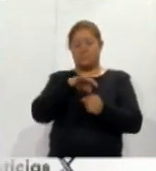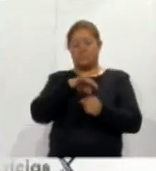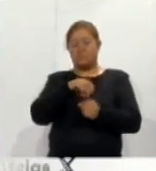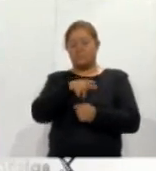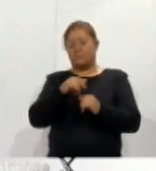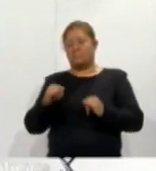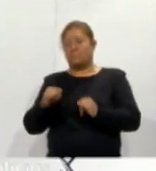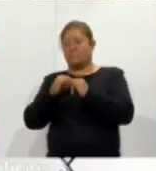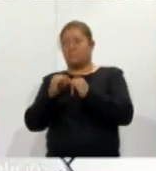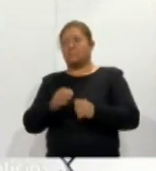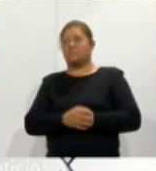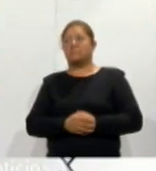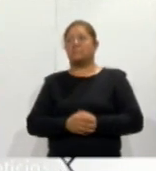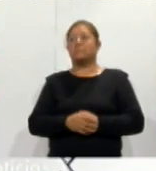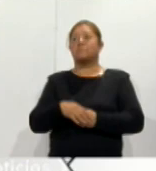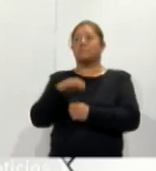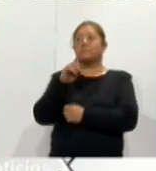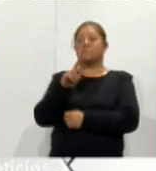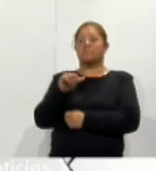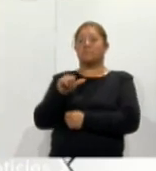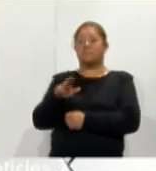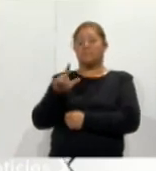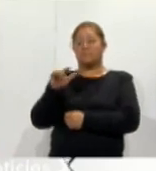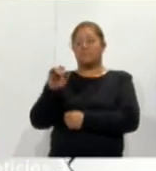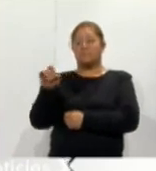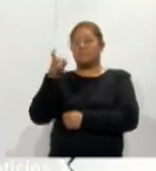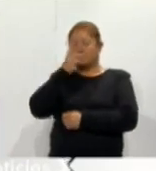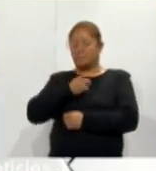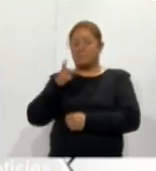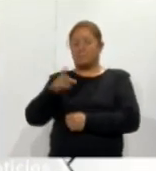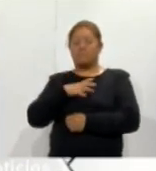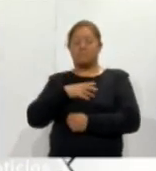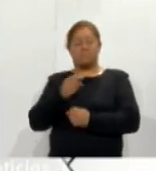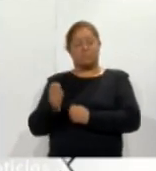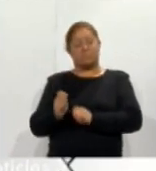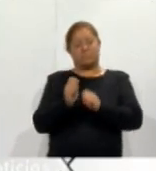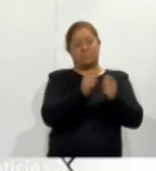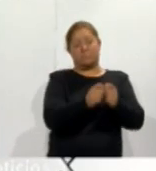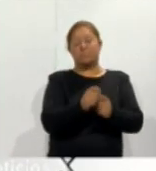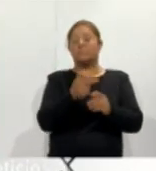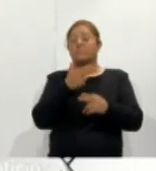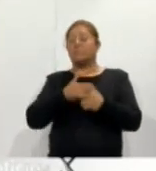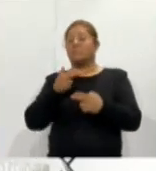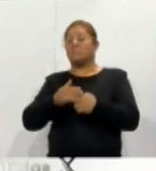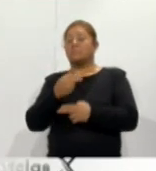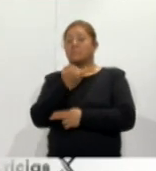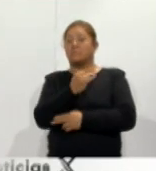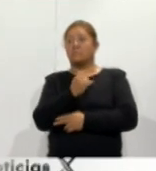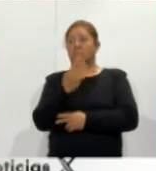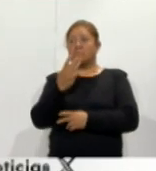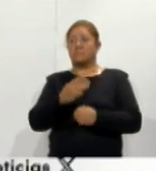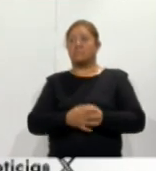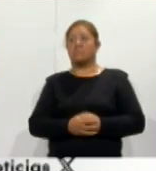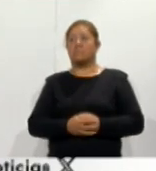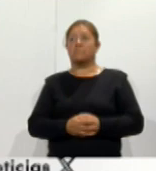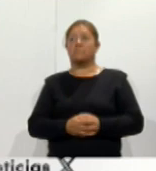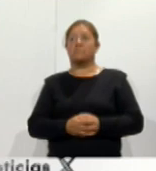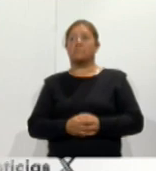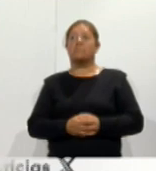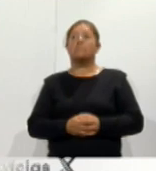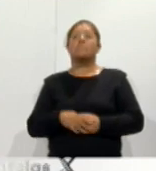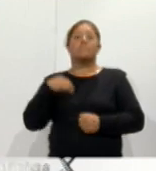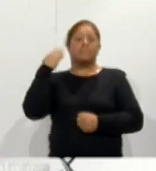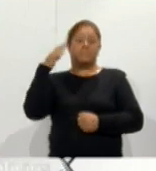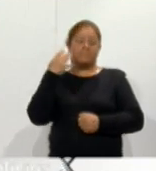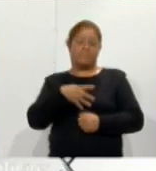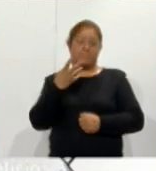Eilenza Caula Cárdenas mencionó que la entrega se reanudará hasta el 3 de junio El pasado 14 de marzo fue la